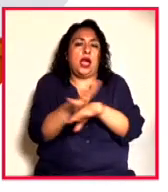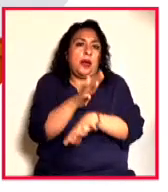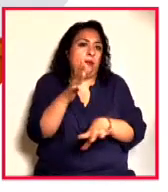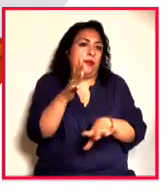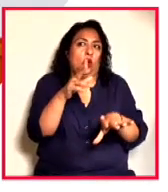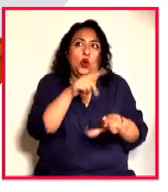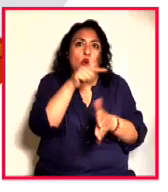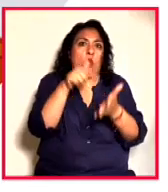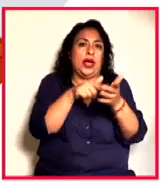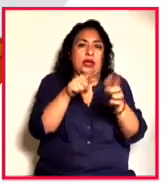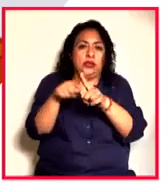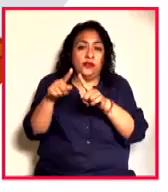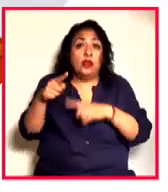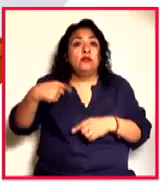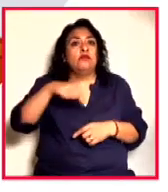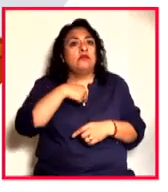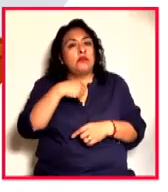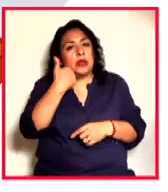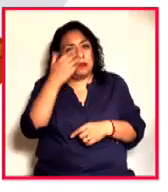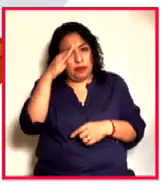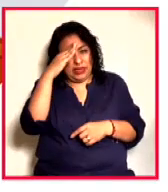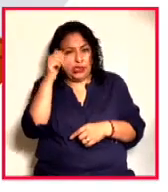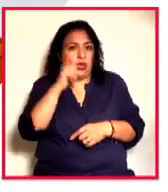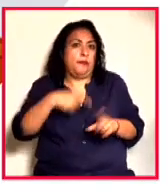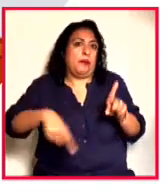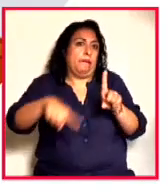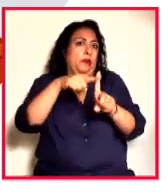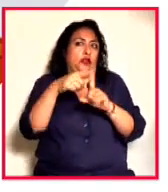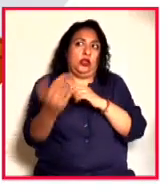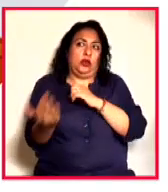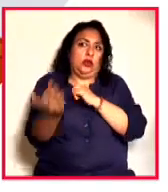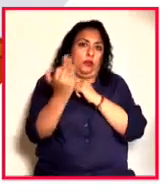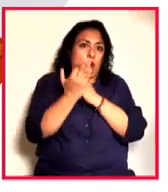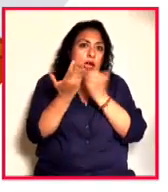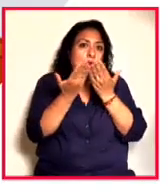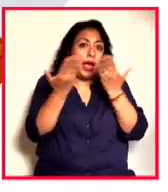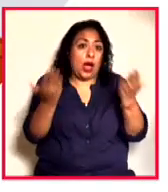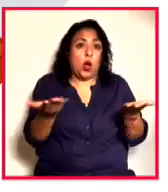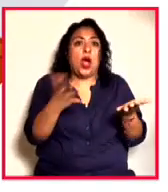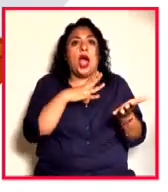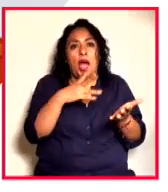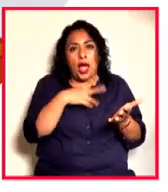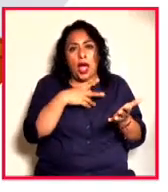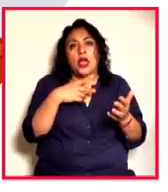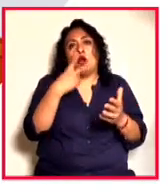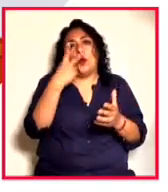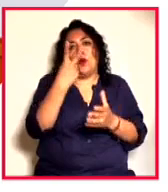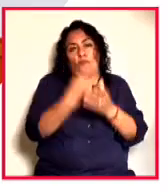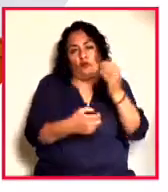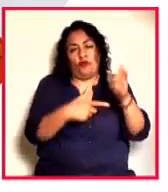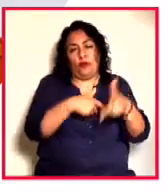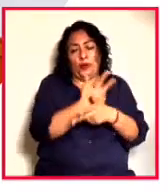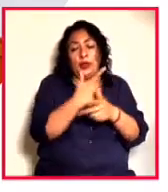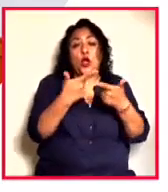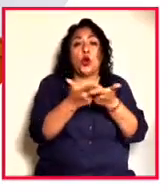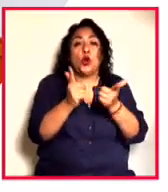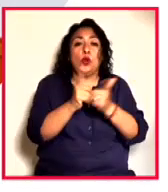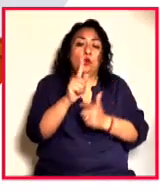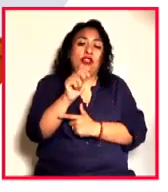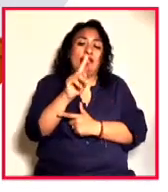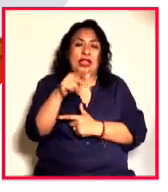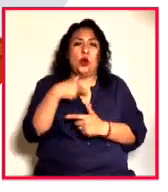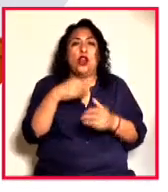lugares. Nosotros queremos siempre pensar que es a favor y, bueno, ahora tenemos esta edición virtual. La compañía Triquiñuela, originaria de Colombia,